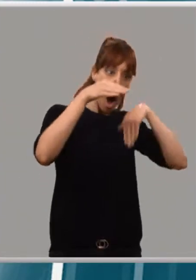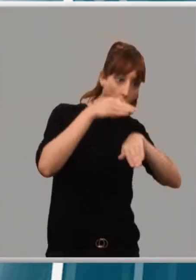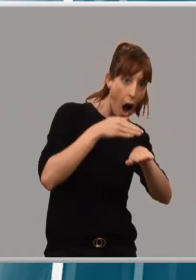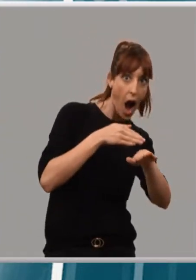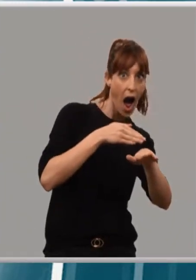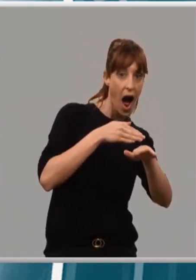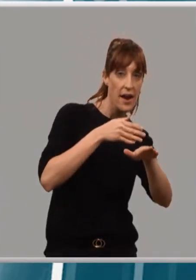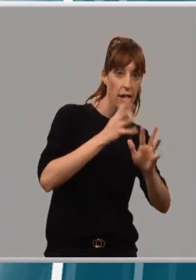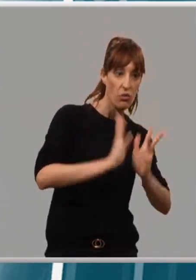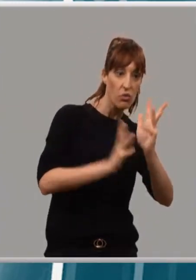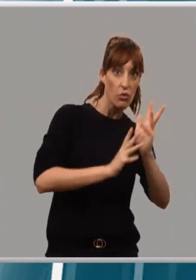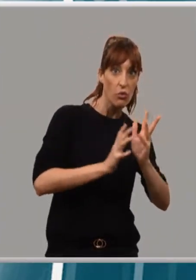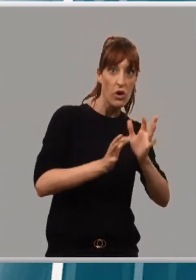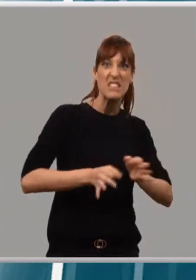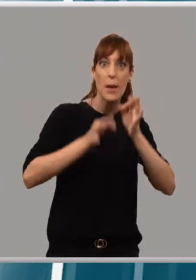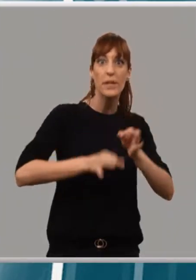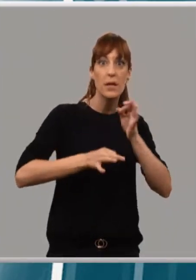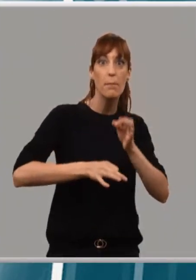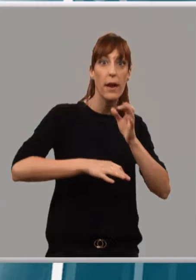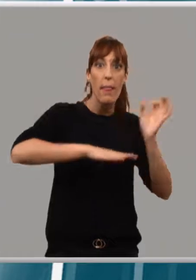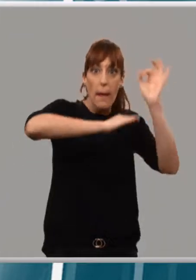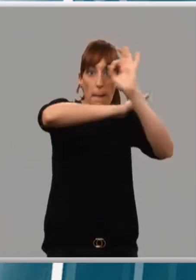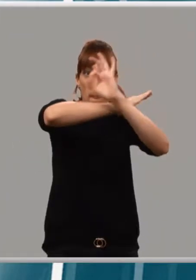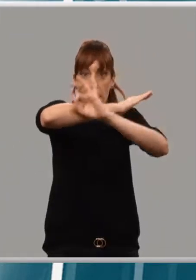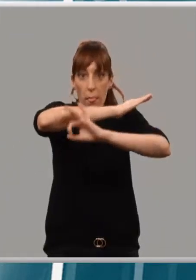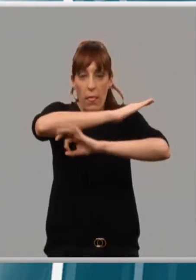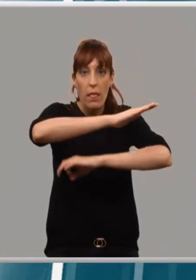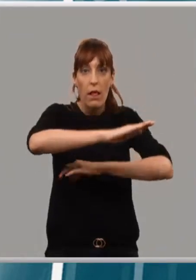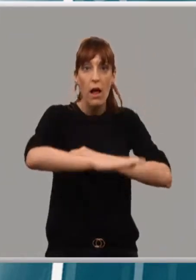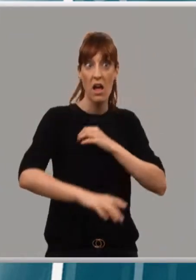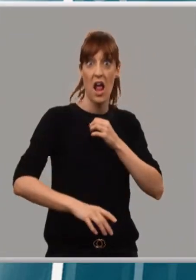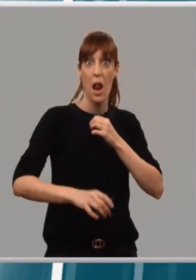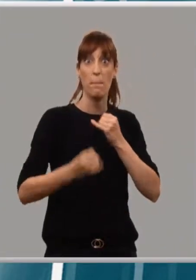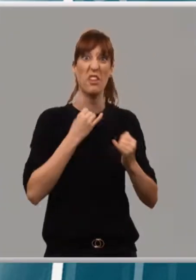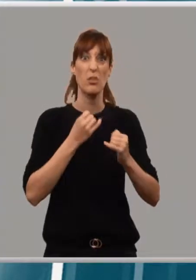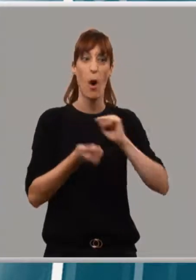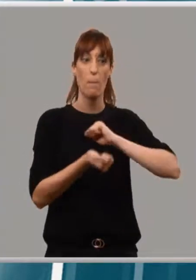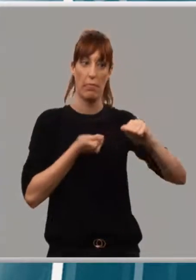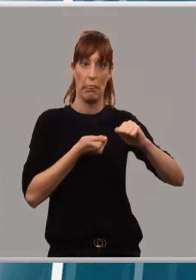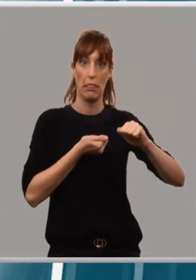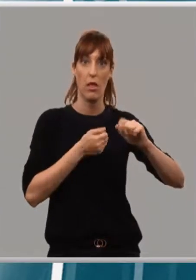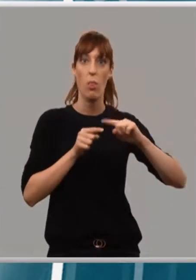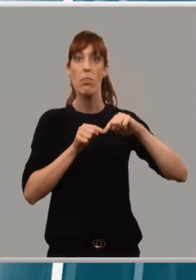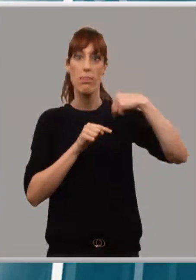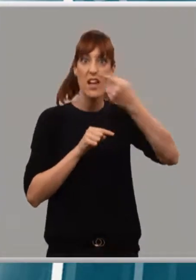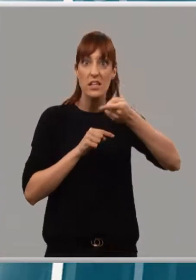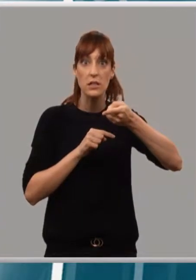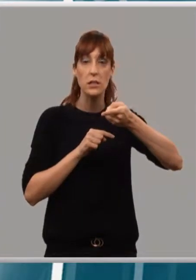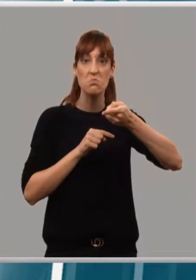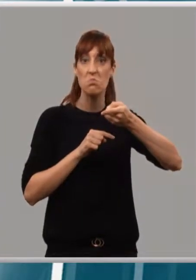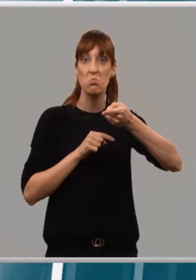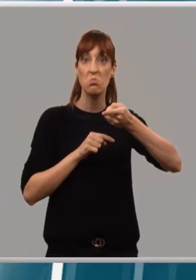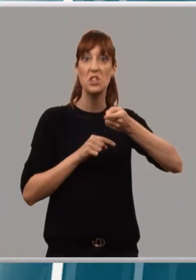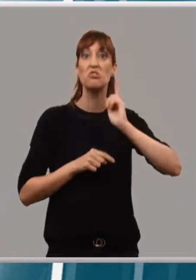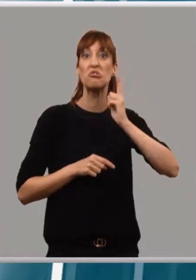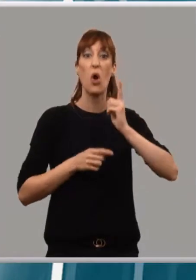Empezaron haciéndolo por venganza. Según los responsables de su detención, después agravaron sus fechorías por el mero placer